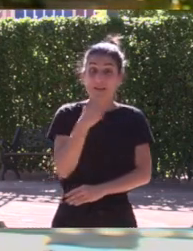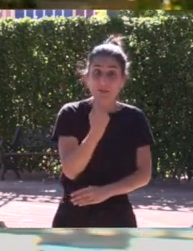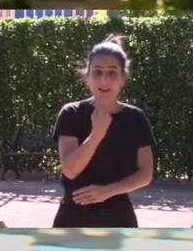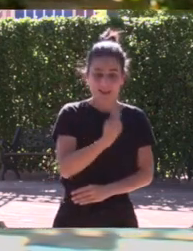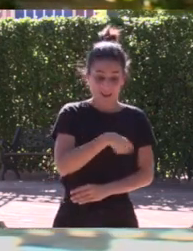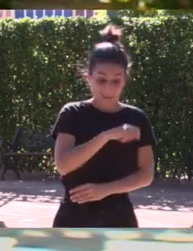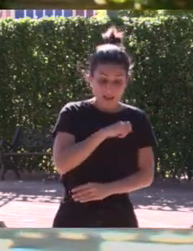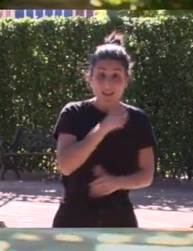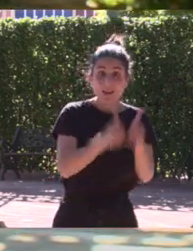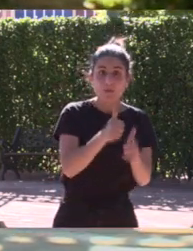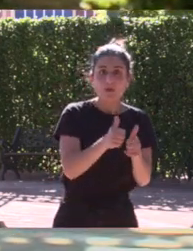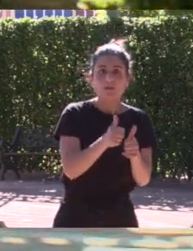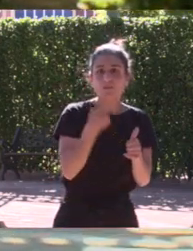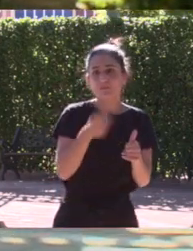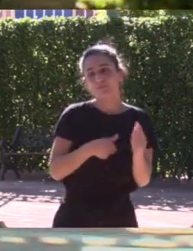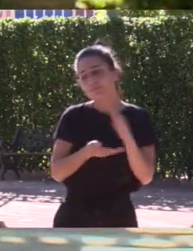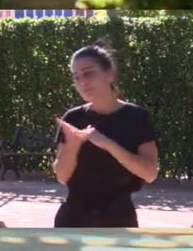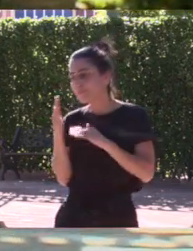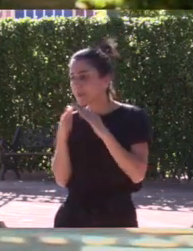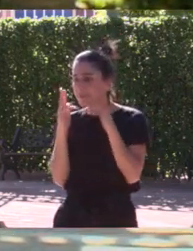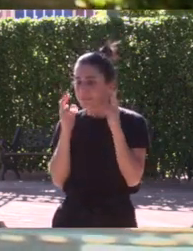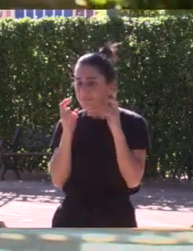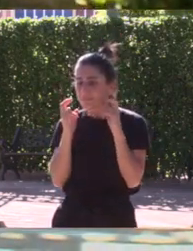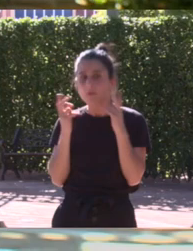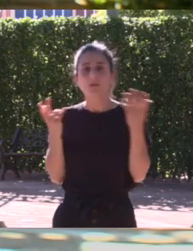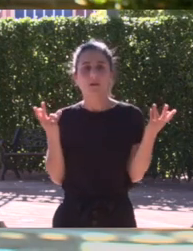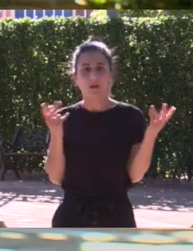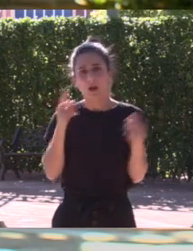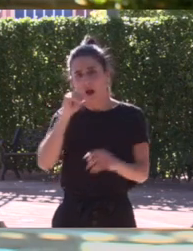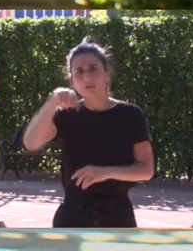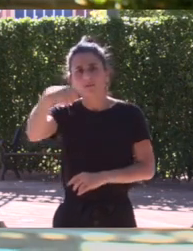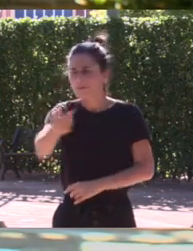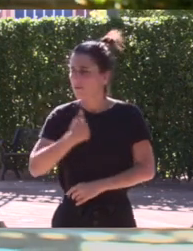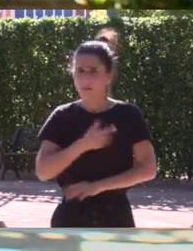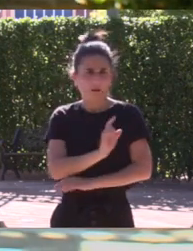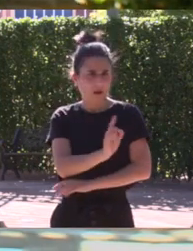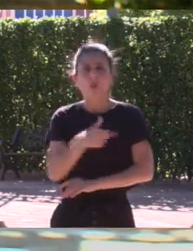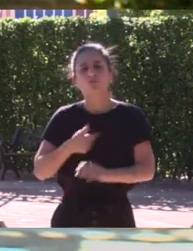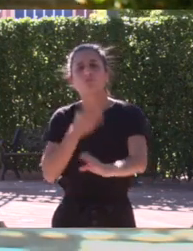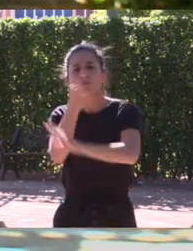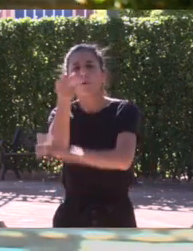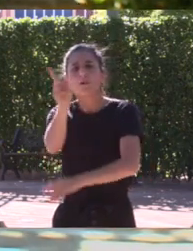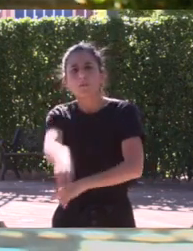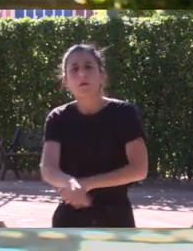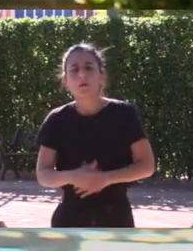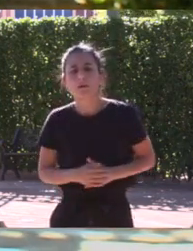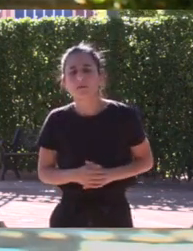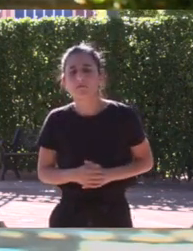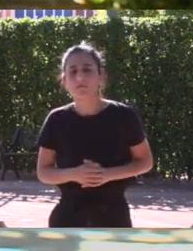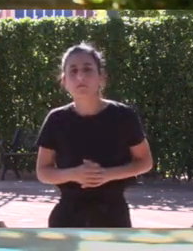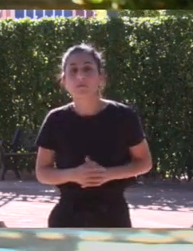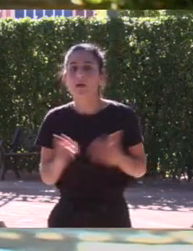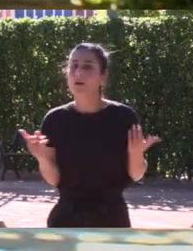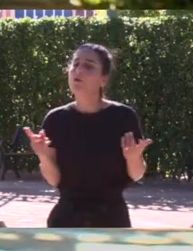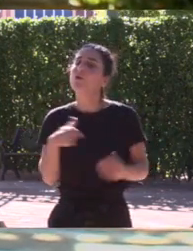que quedaba primera en el campeonato de España me iba para mi casa. Al año siguiente decidí que yo iba a estar allí. Ahora estuve